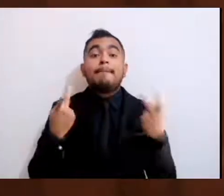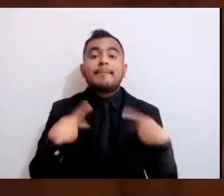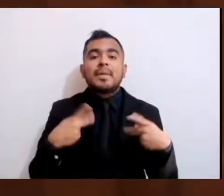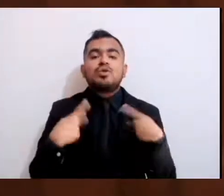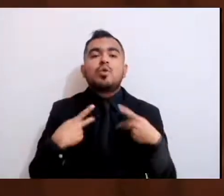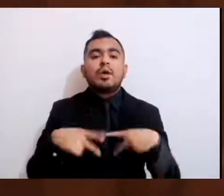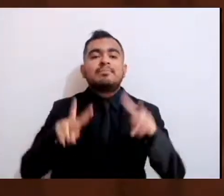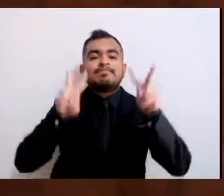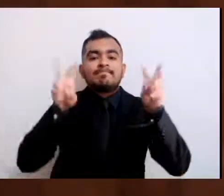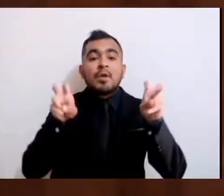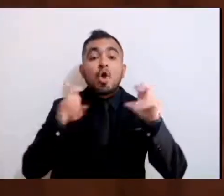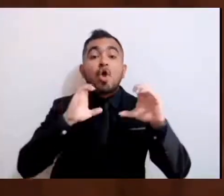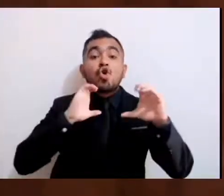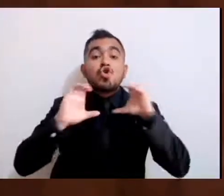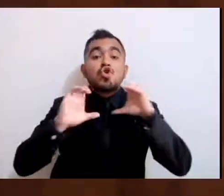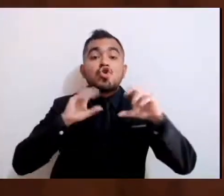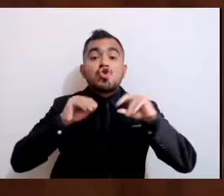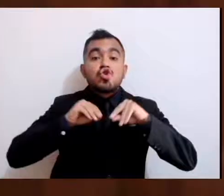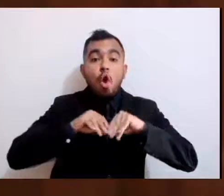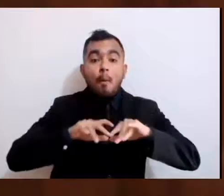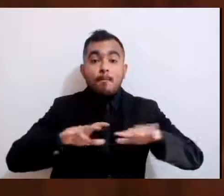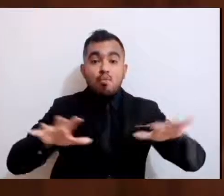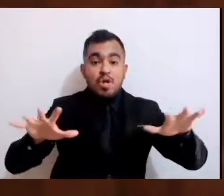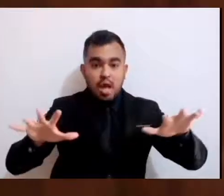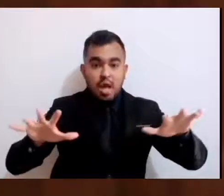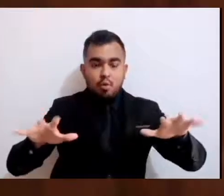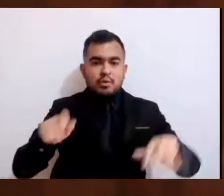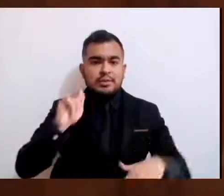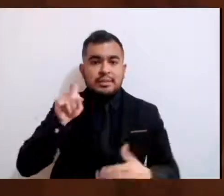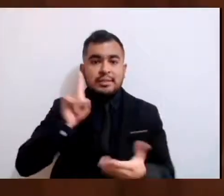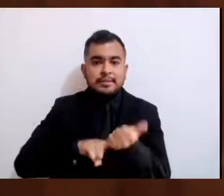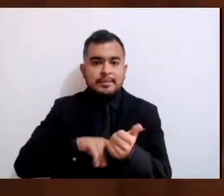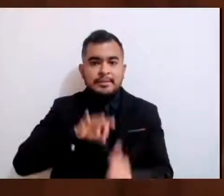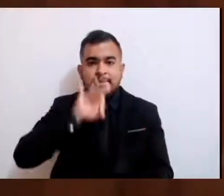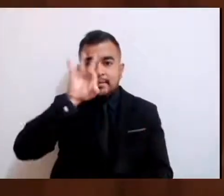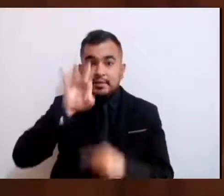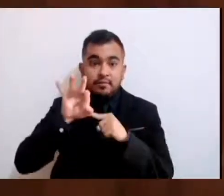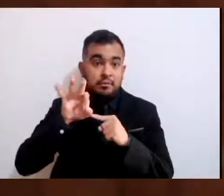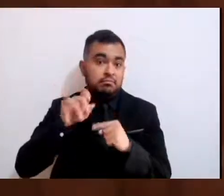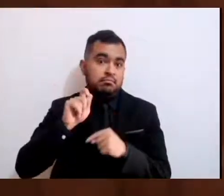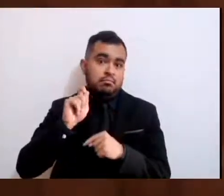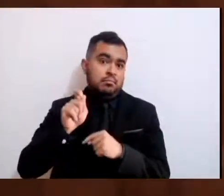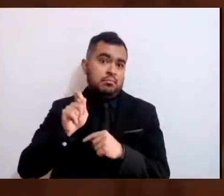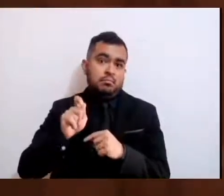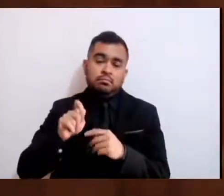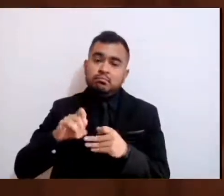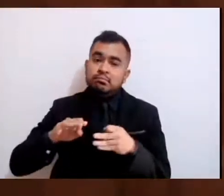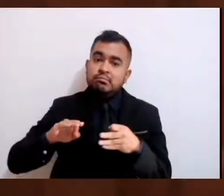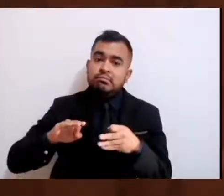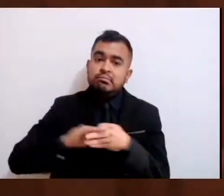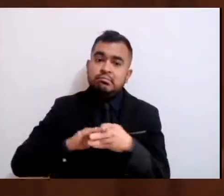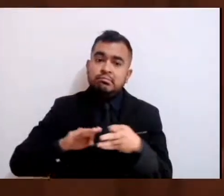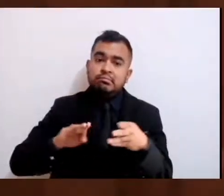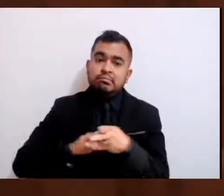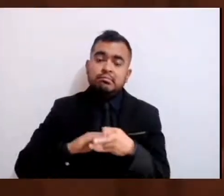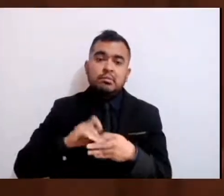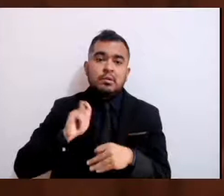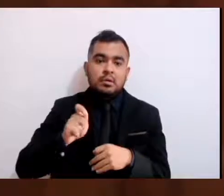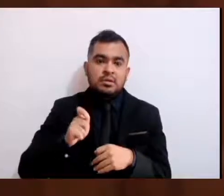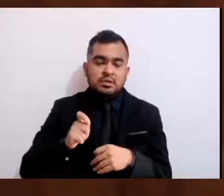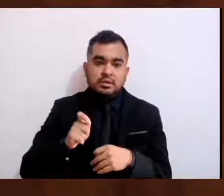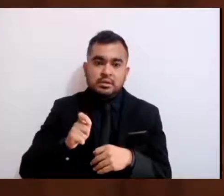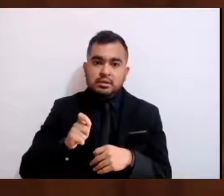cifra que sólo se refleja el constante acoso en contra del gremio de la comunicación.